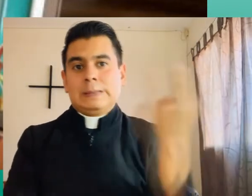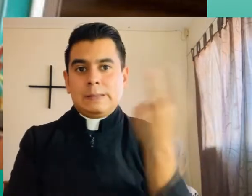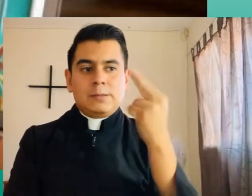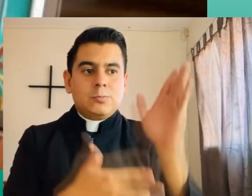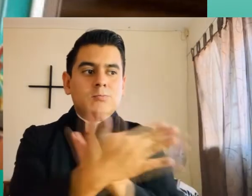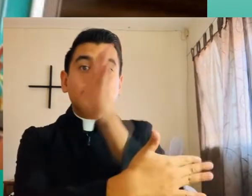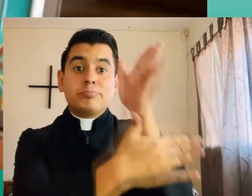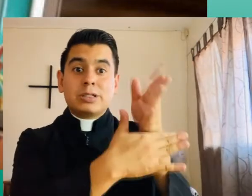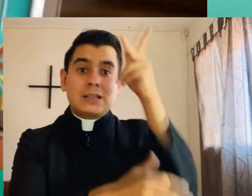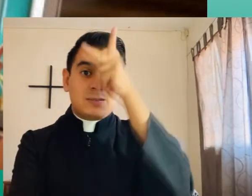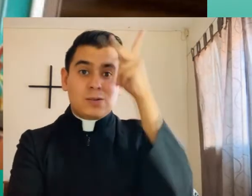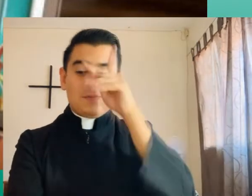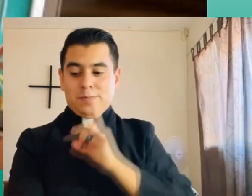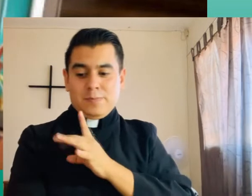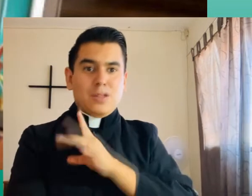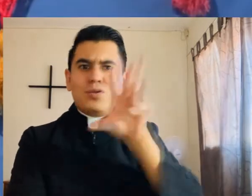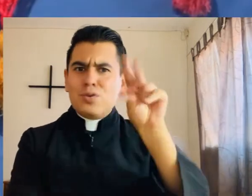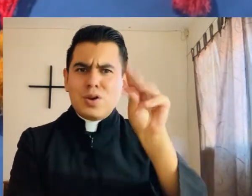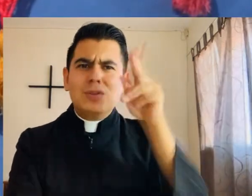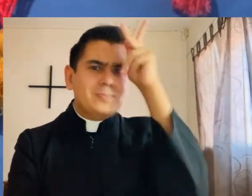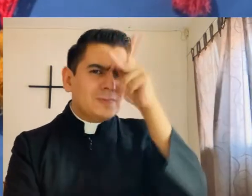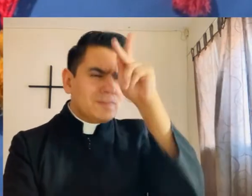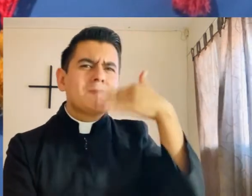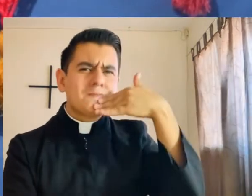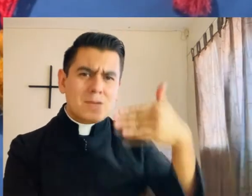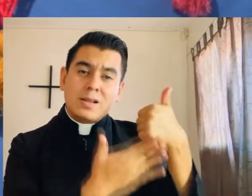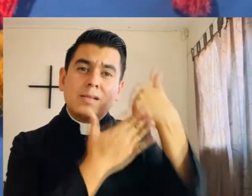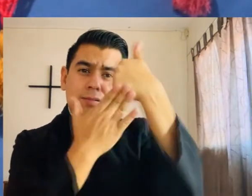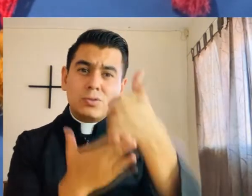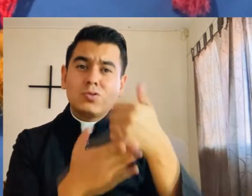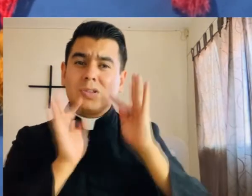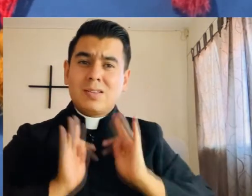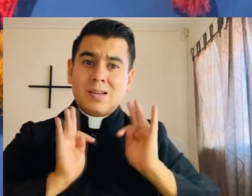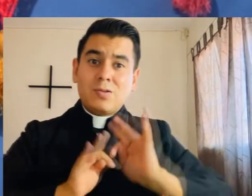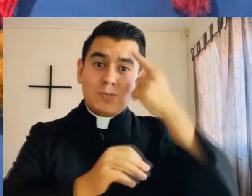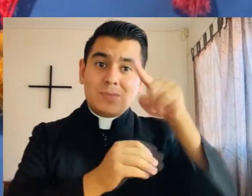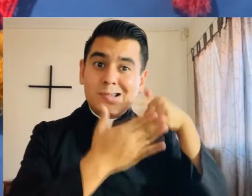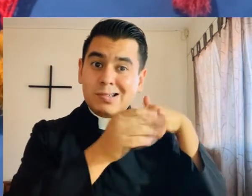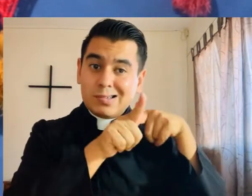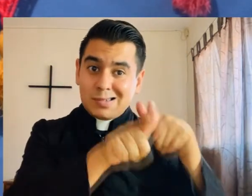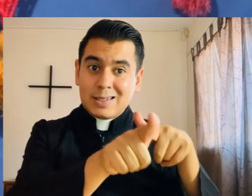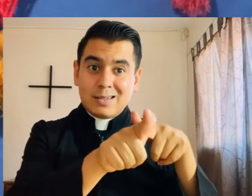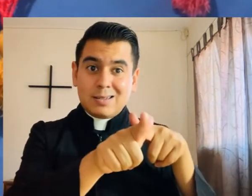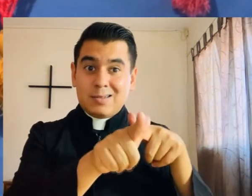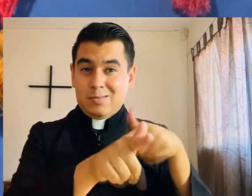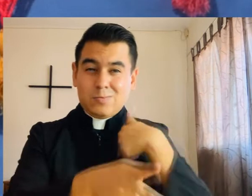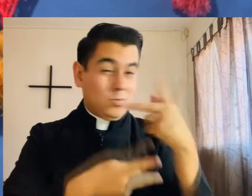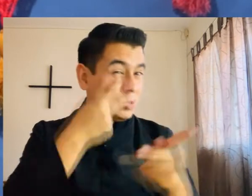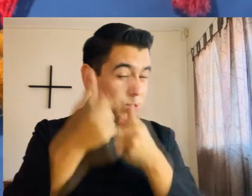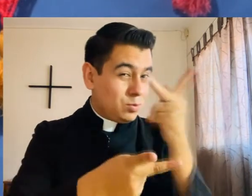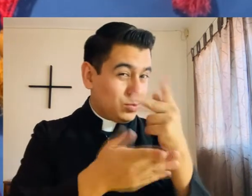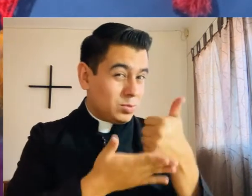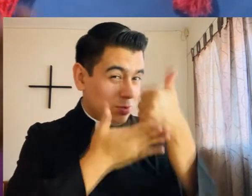De igual forma, ir con el psicólogo no debe darte temor. Todo lo contrario, si hay algo que podrías mejorar para